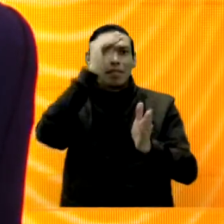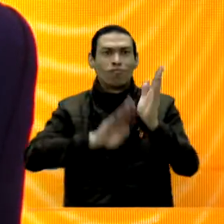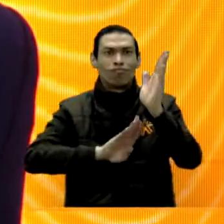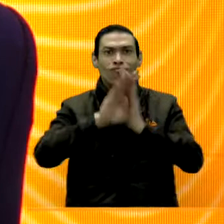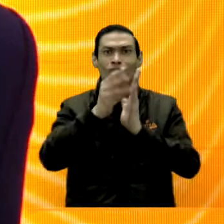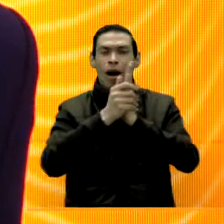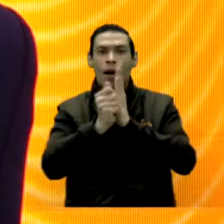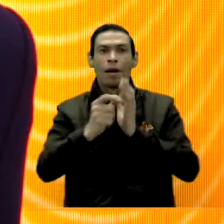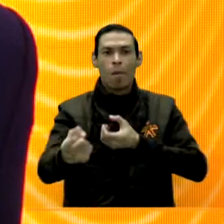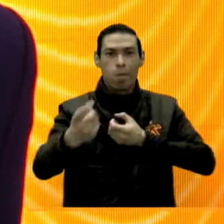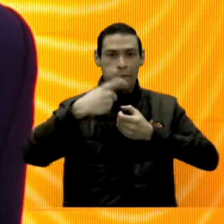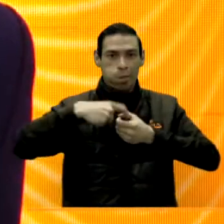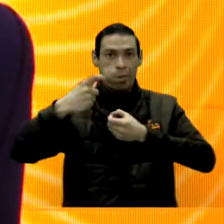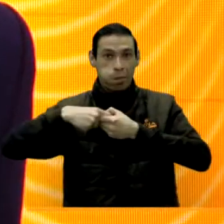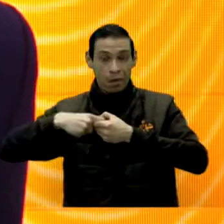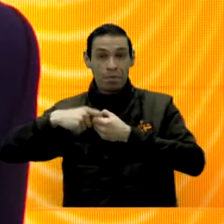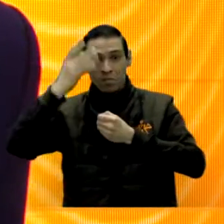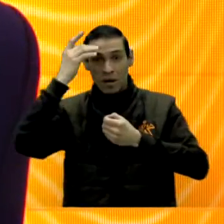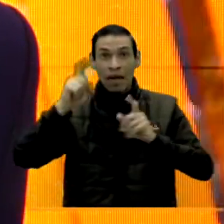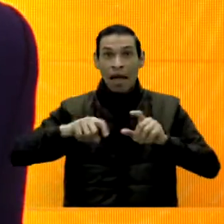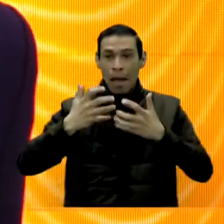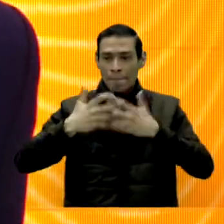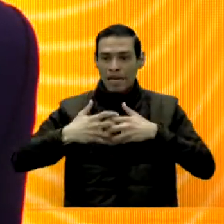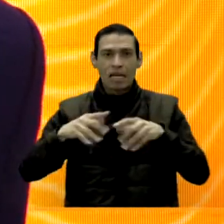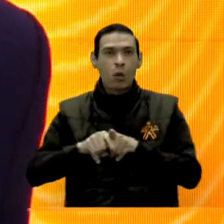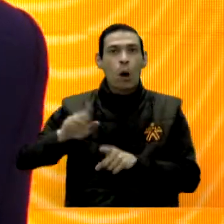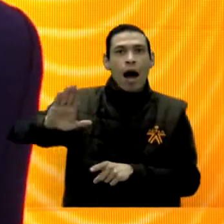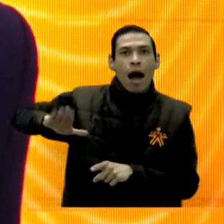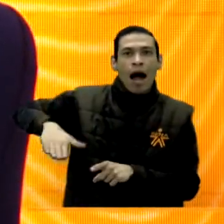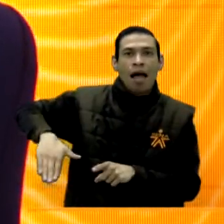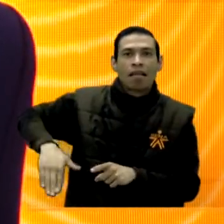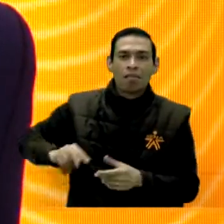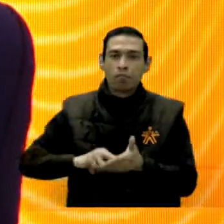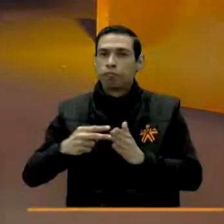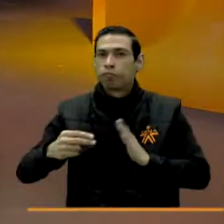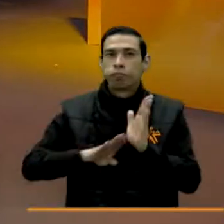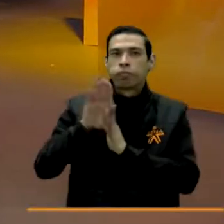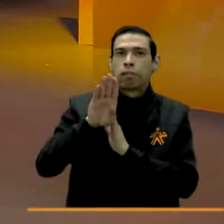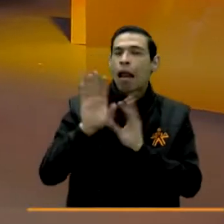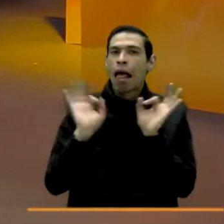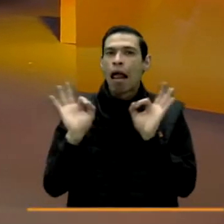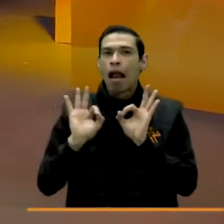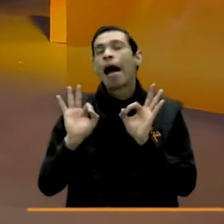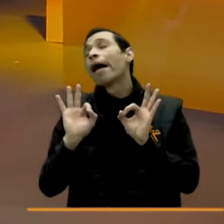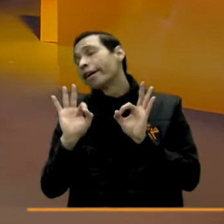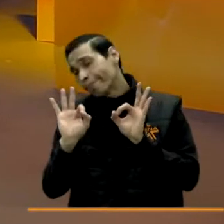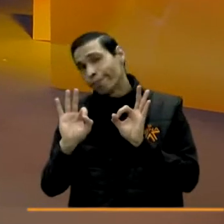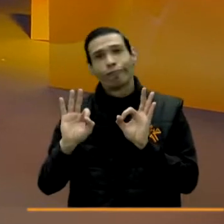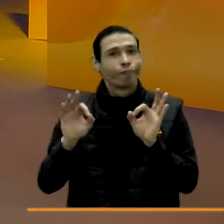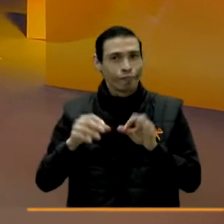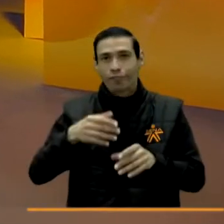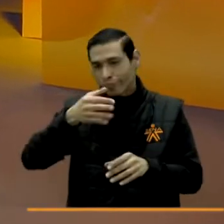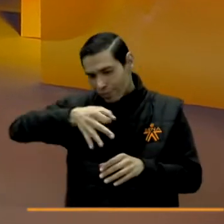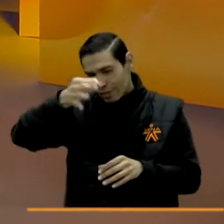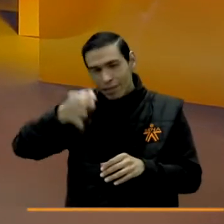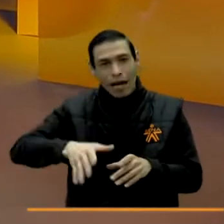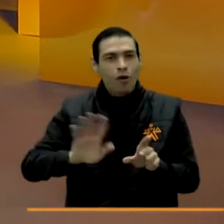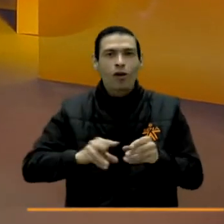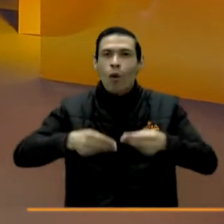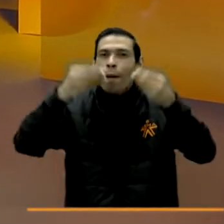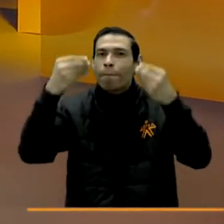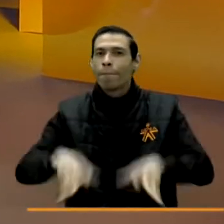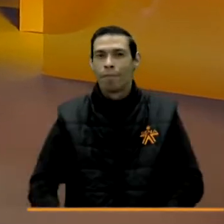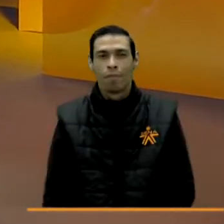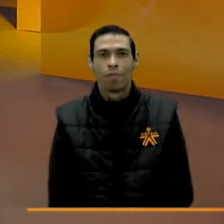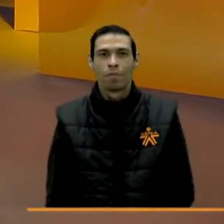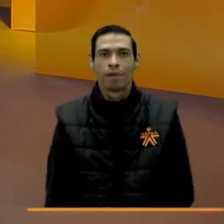porque hoy en día las compañías que no son diversas van a desaparecer. Y parte de la diversidad está en las generaciones. Hoy en día